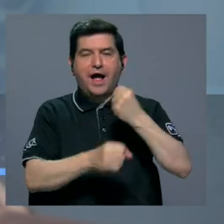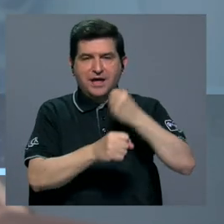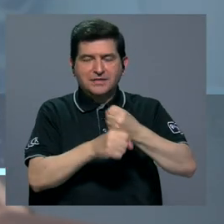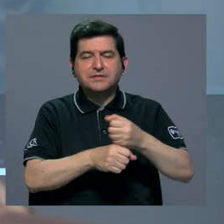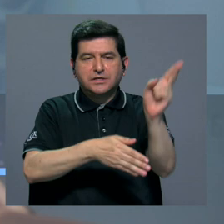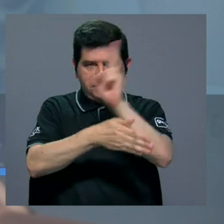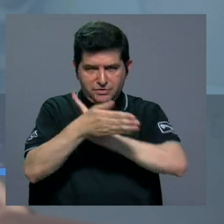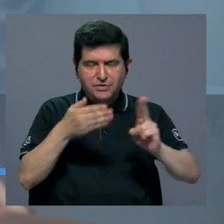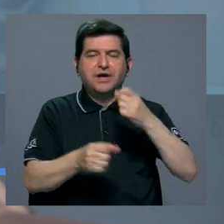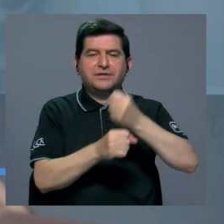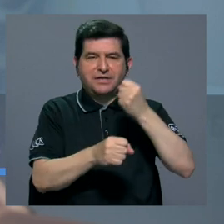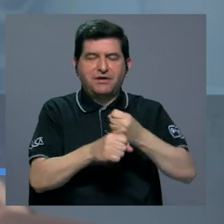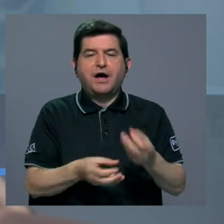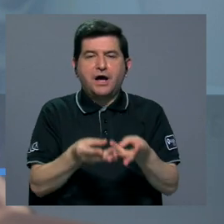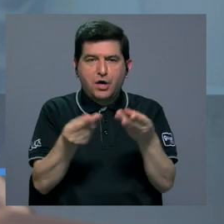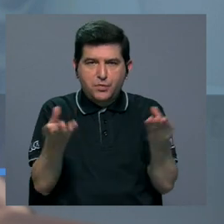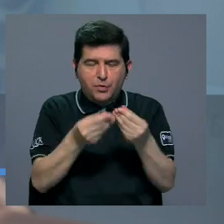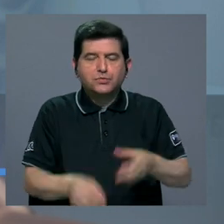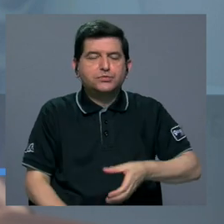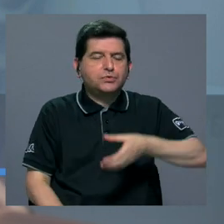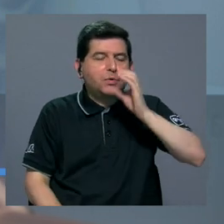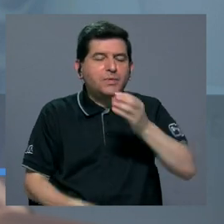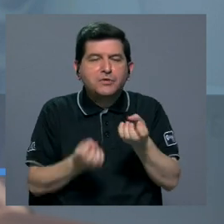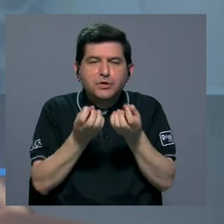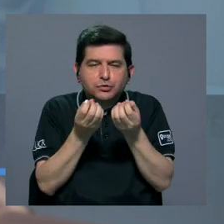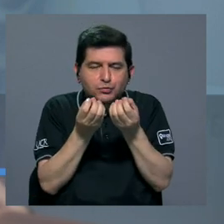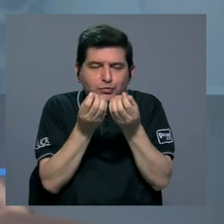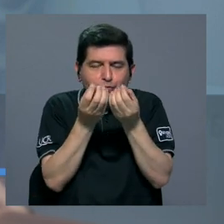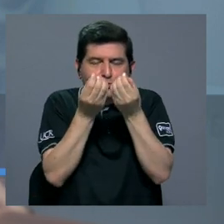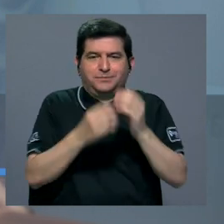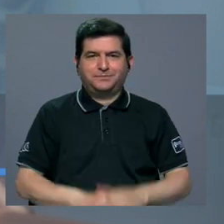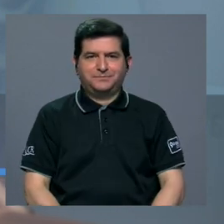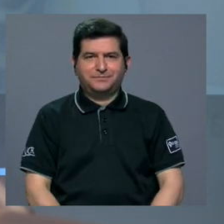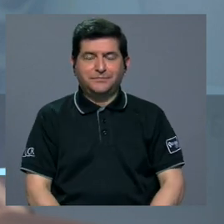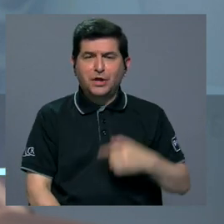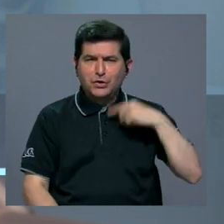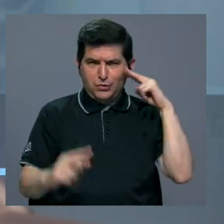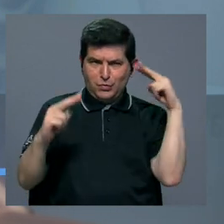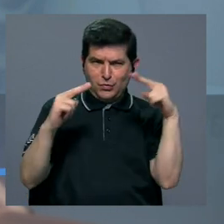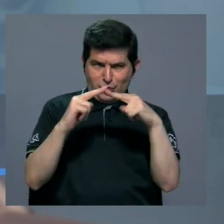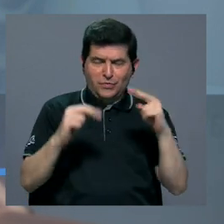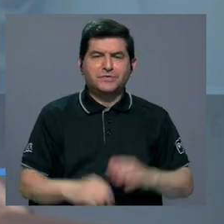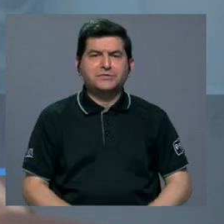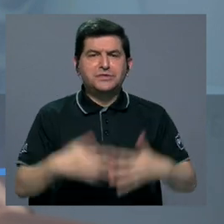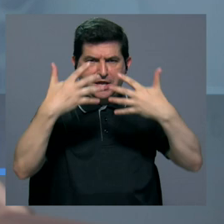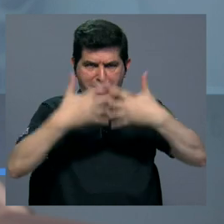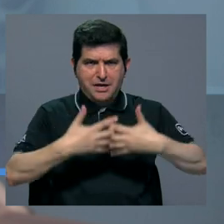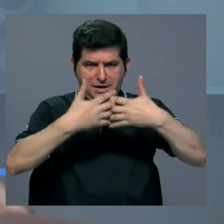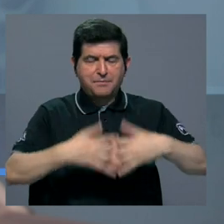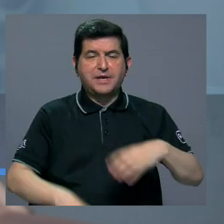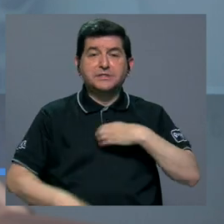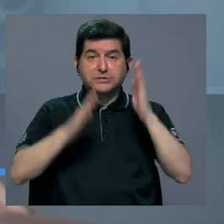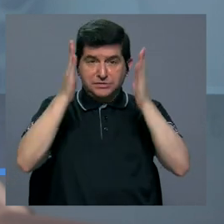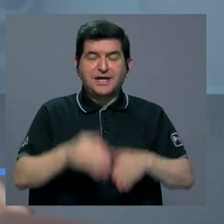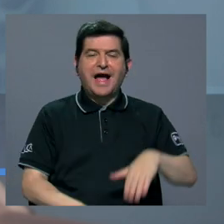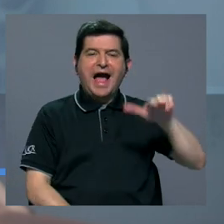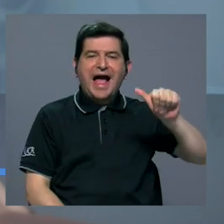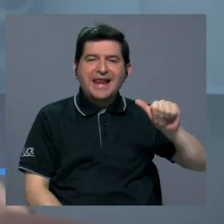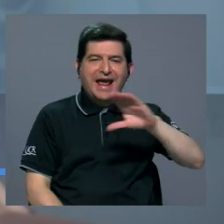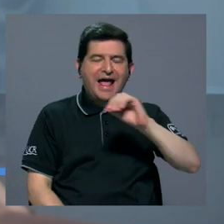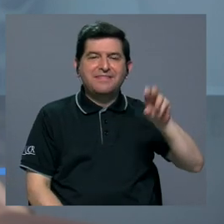trabajaba en la producción de bebidas fermentadas y conocí a la empresa y los dueños de la empresa, Alejandra y Michael,